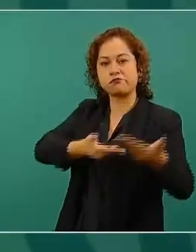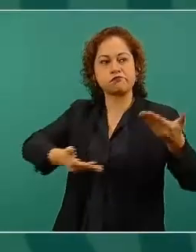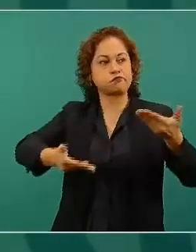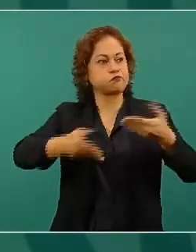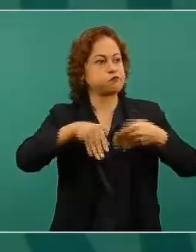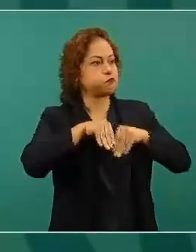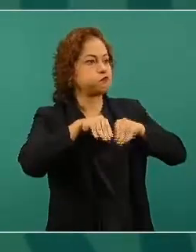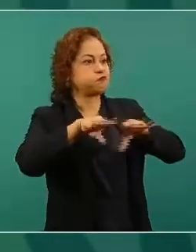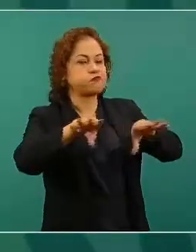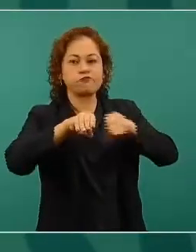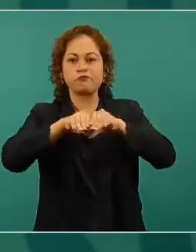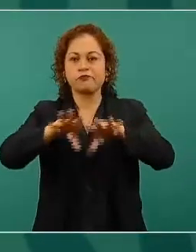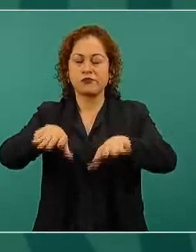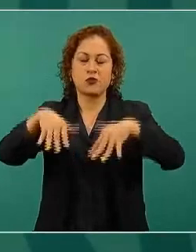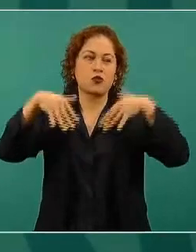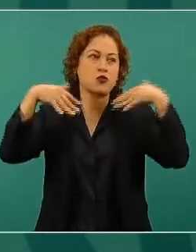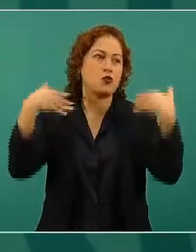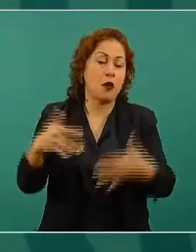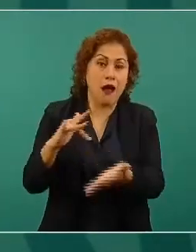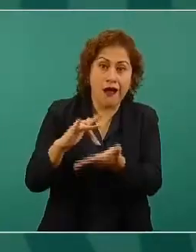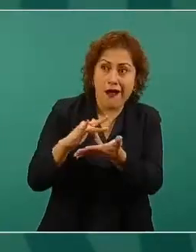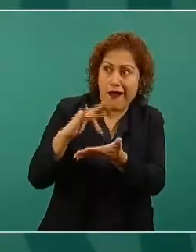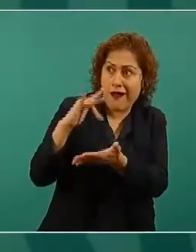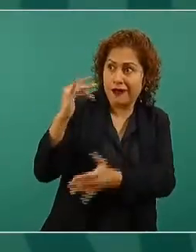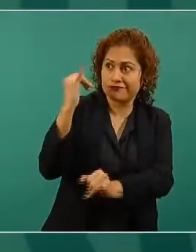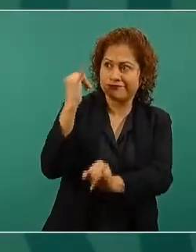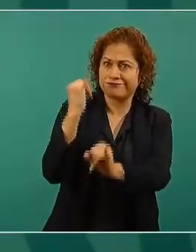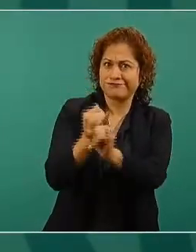sociales benditas redes sociales